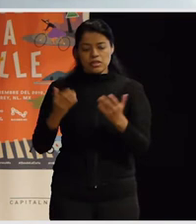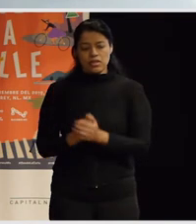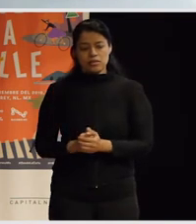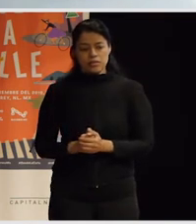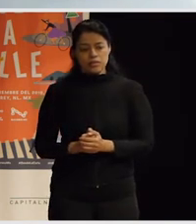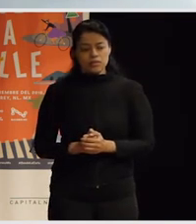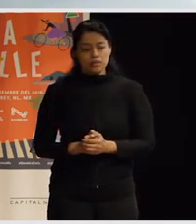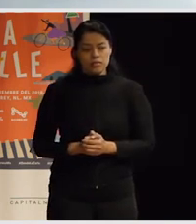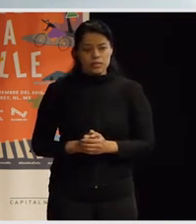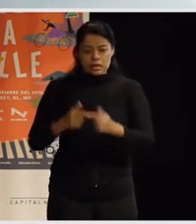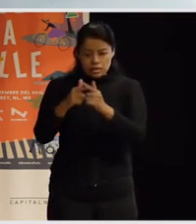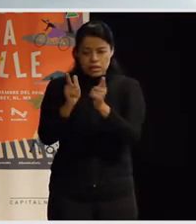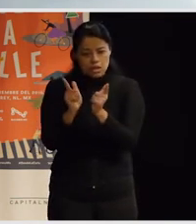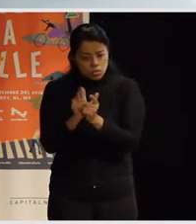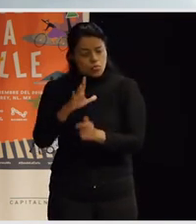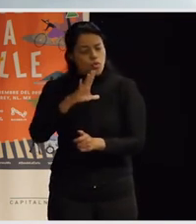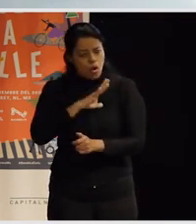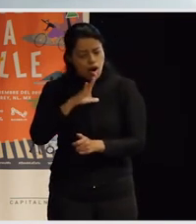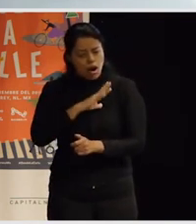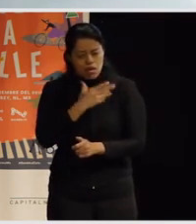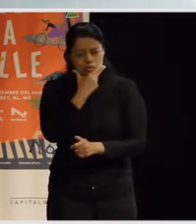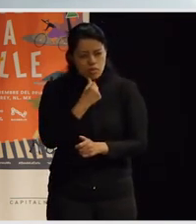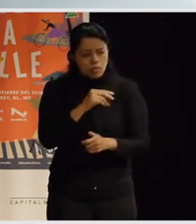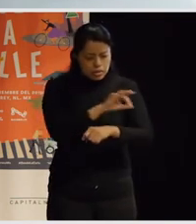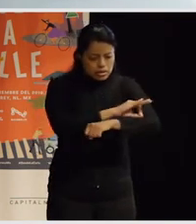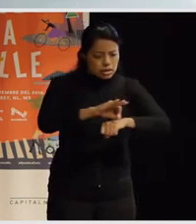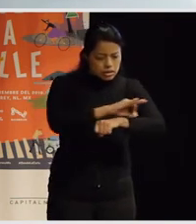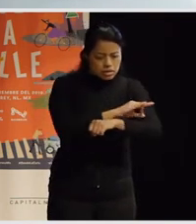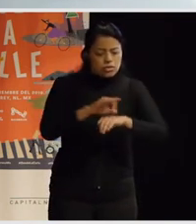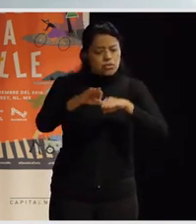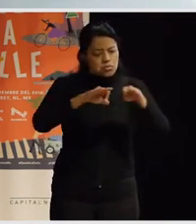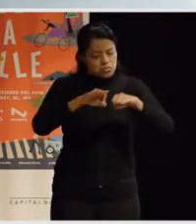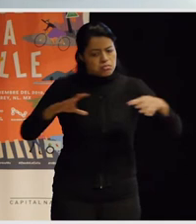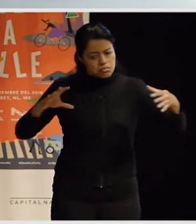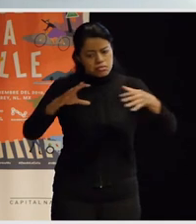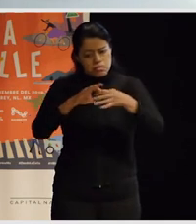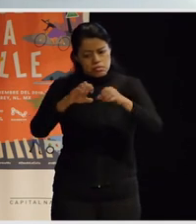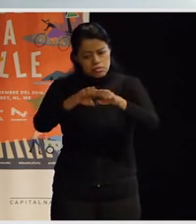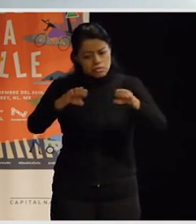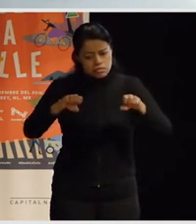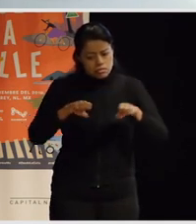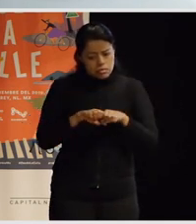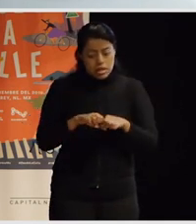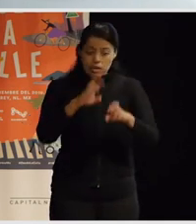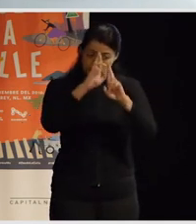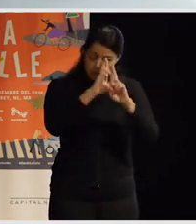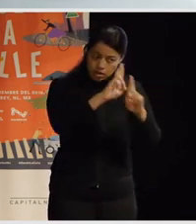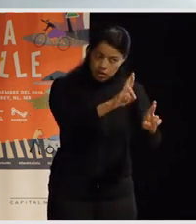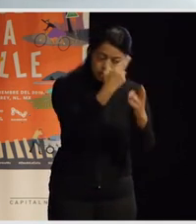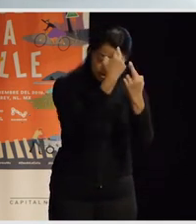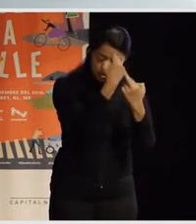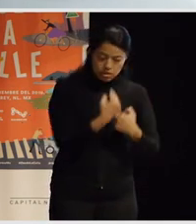ha habido también hombres arquitectos con los que hemos trabajado, ¿no? Y también, pero un poco desde el respeto, ¿no? Y desde